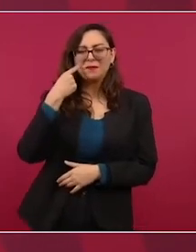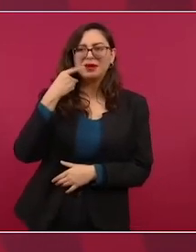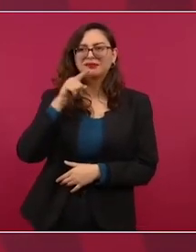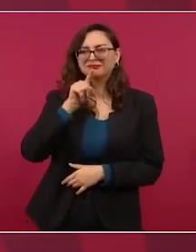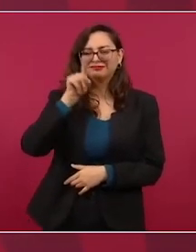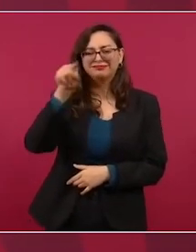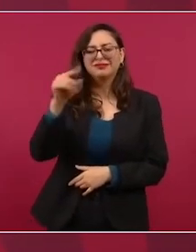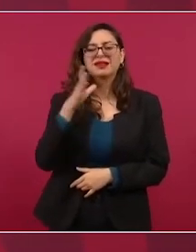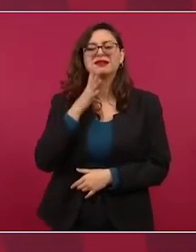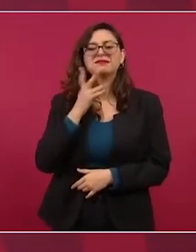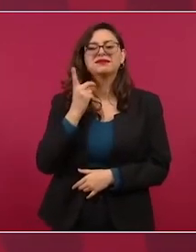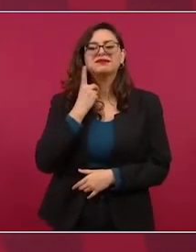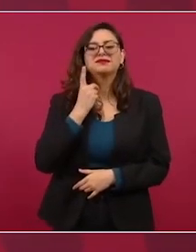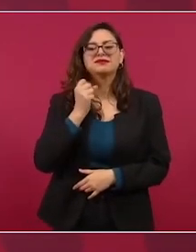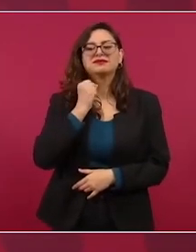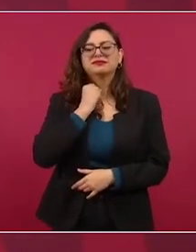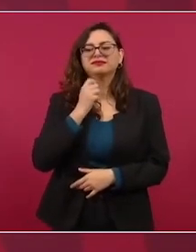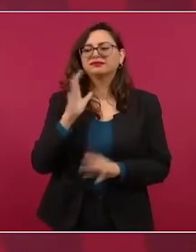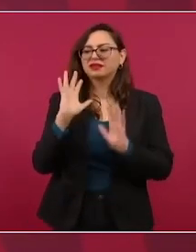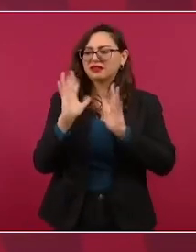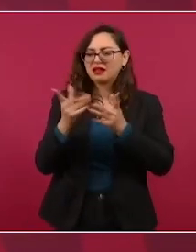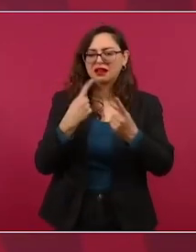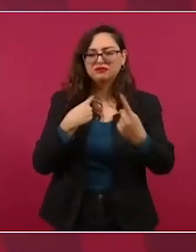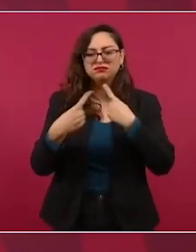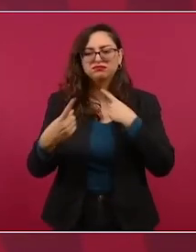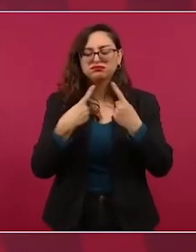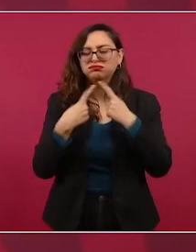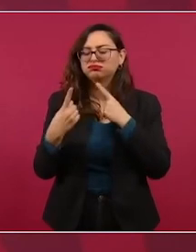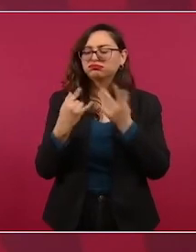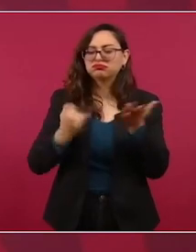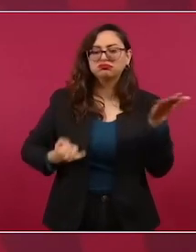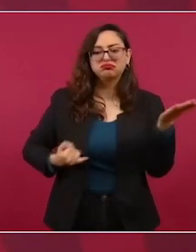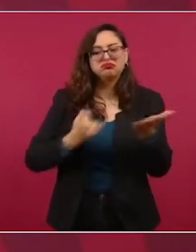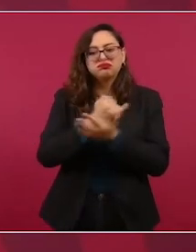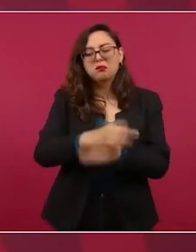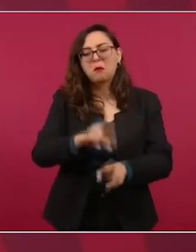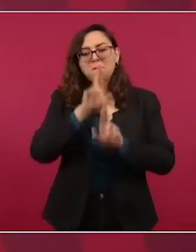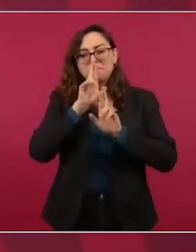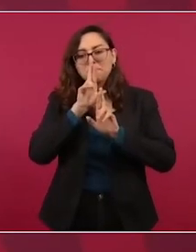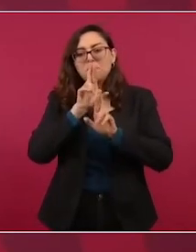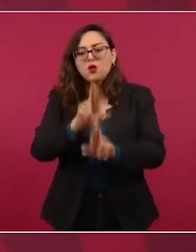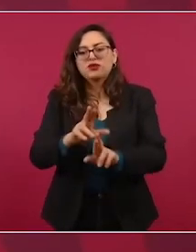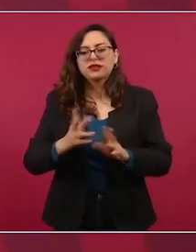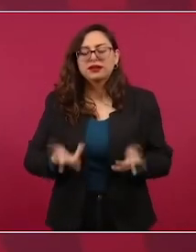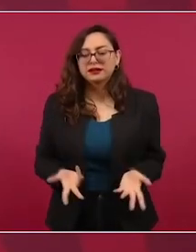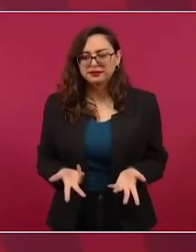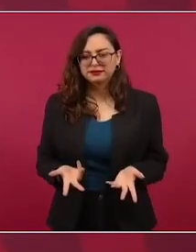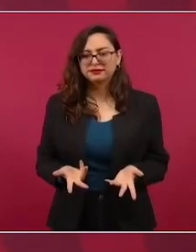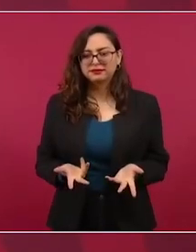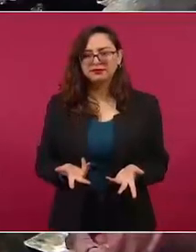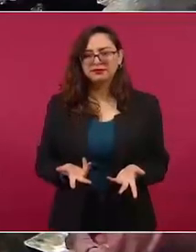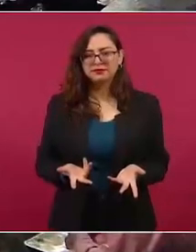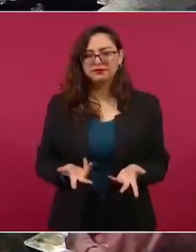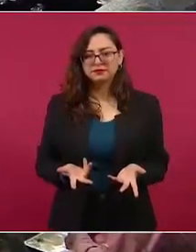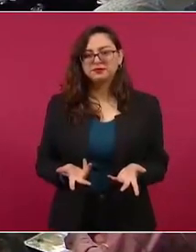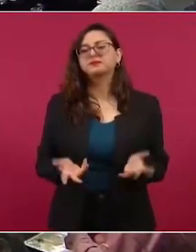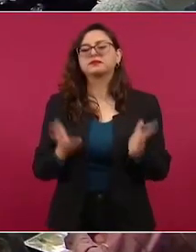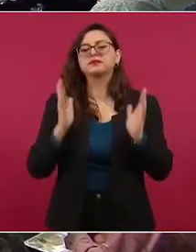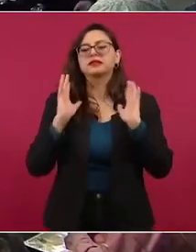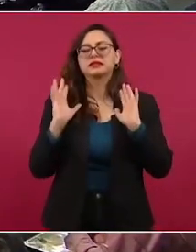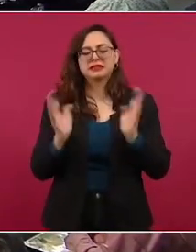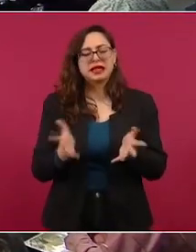políticamente un hecho que el Bloque